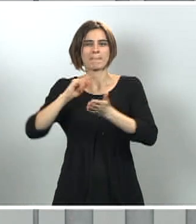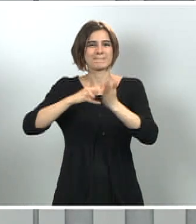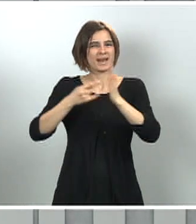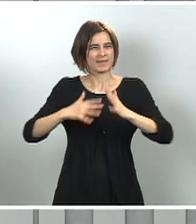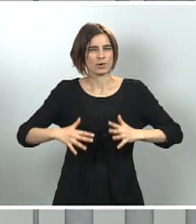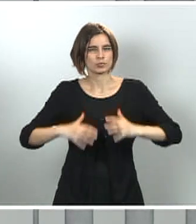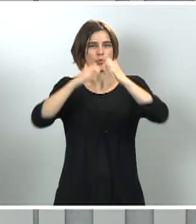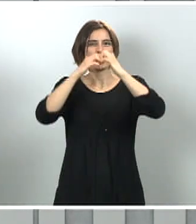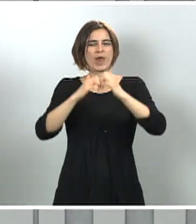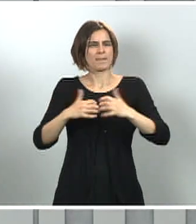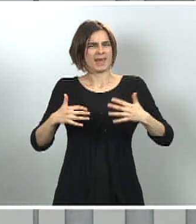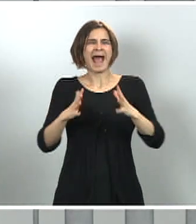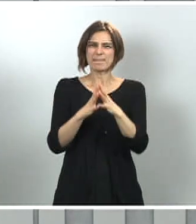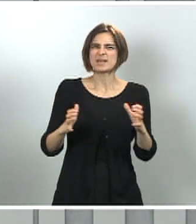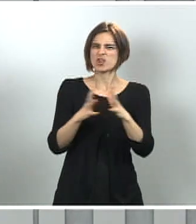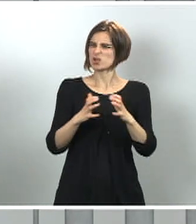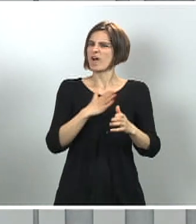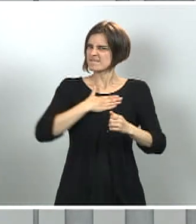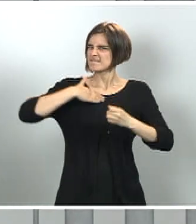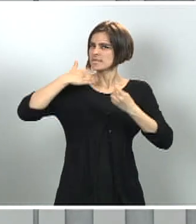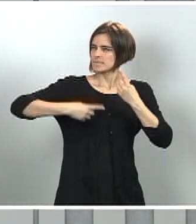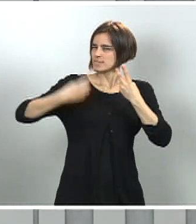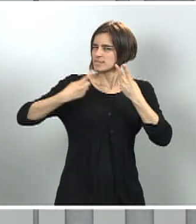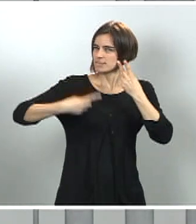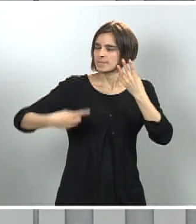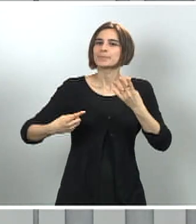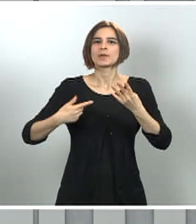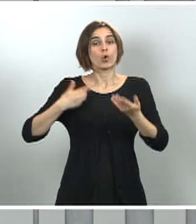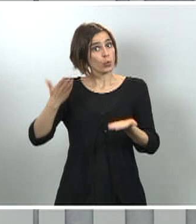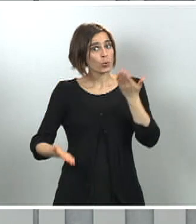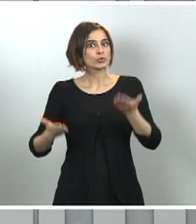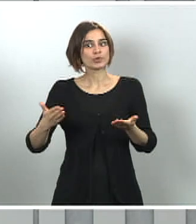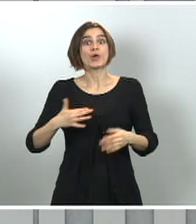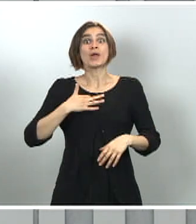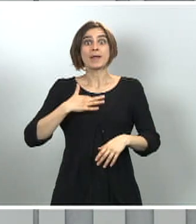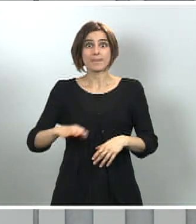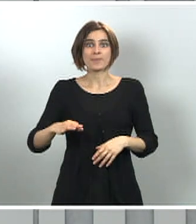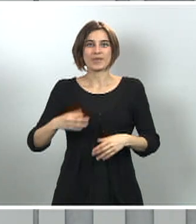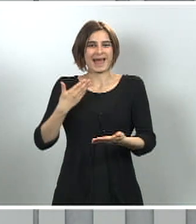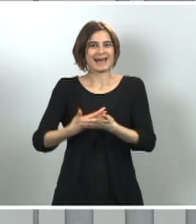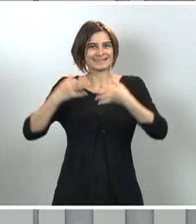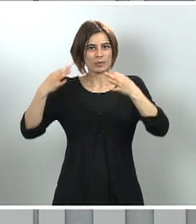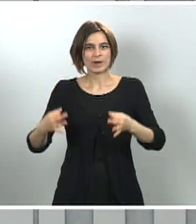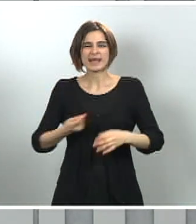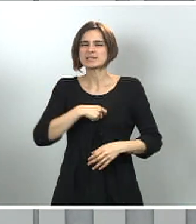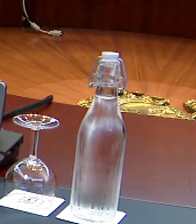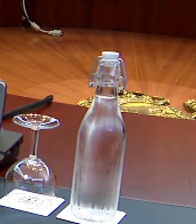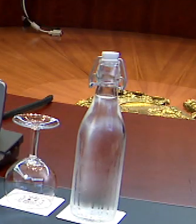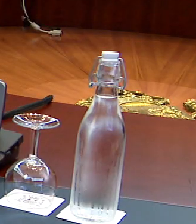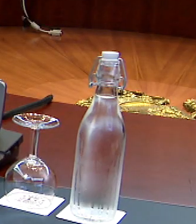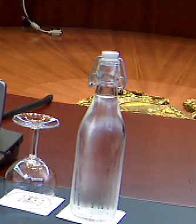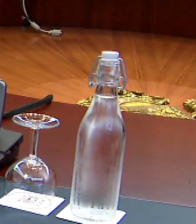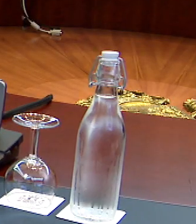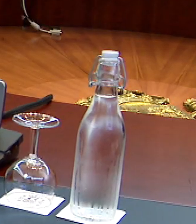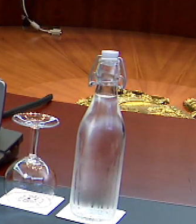que posibilite que la recuperación llegue a todos los rincones de España, que ningún país, en este caso, se pueda quedar atrás.